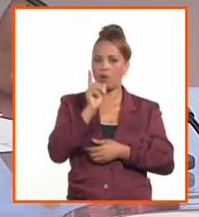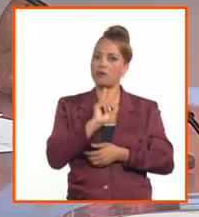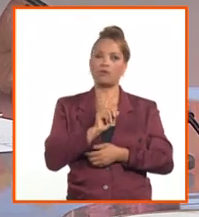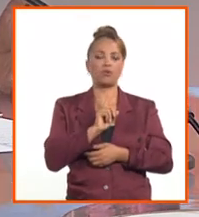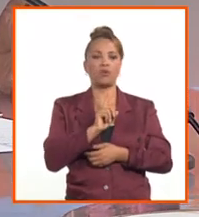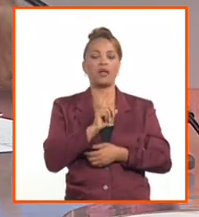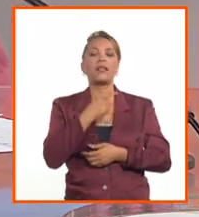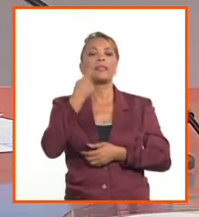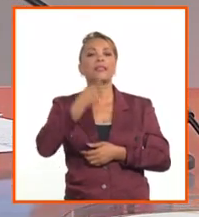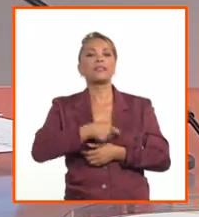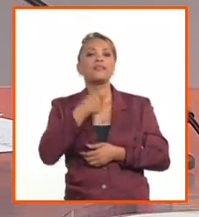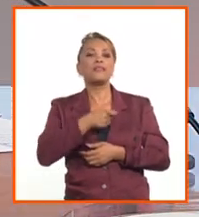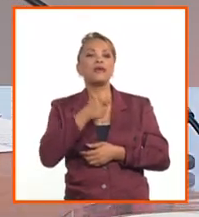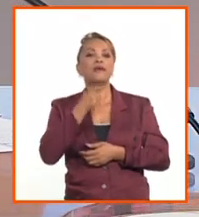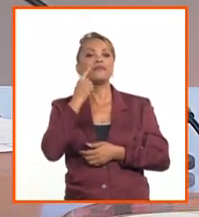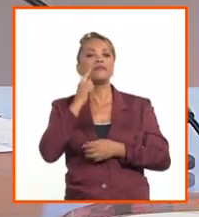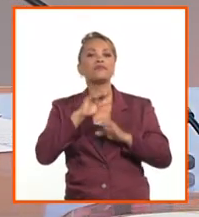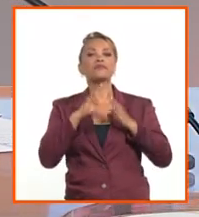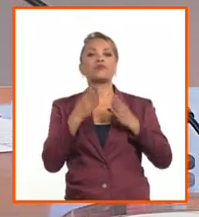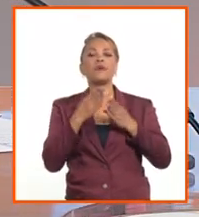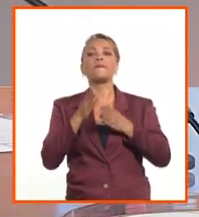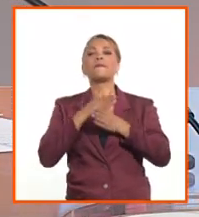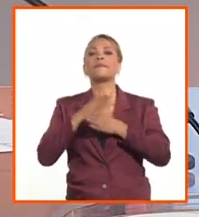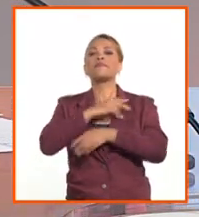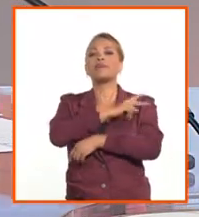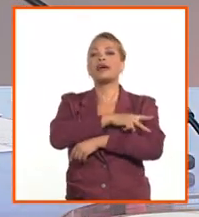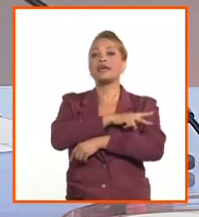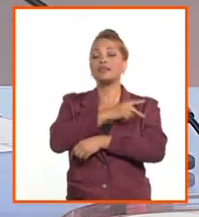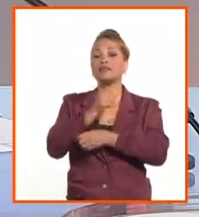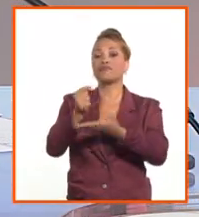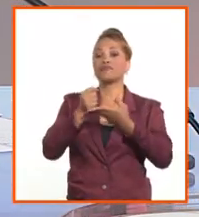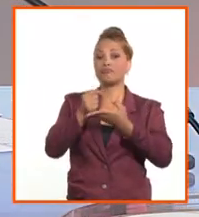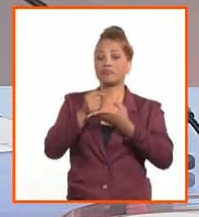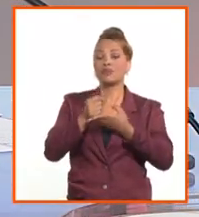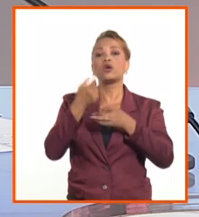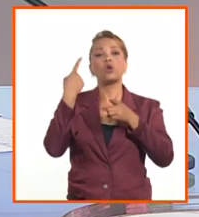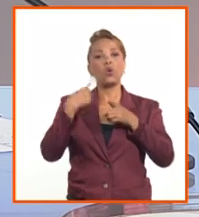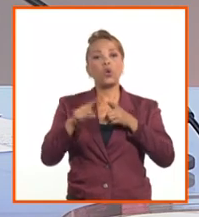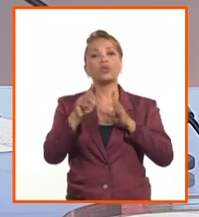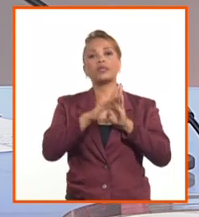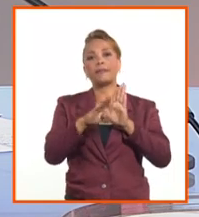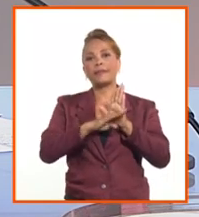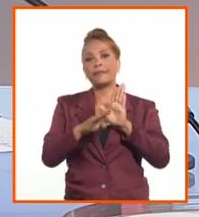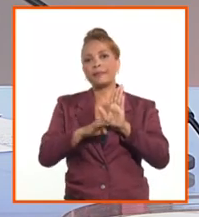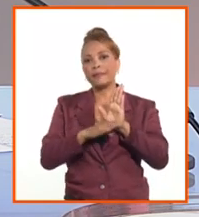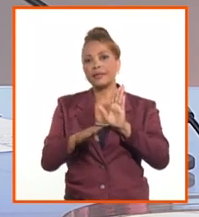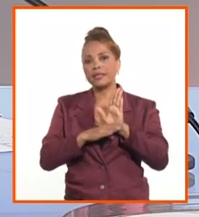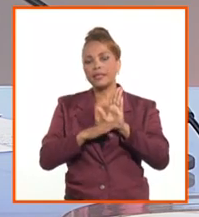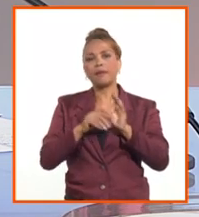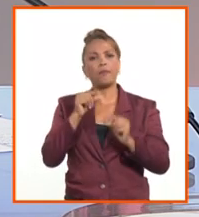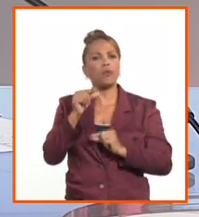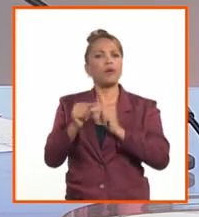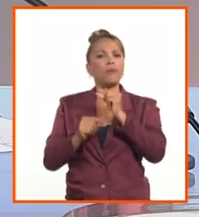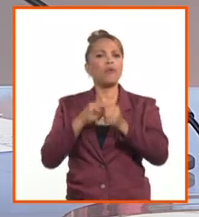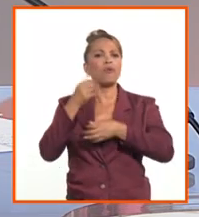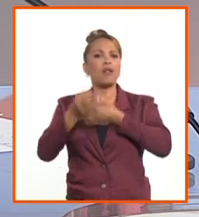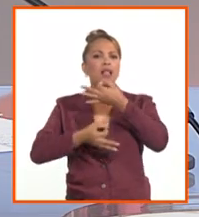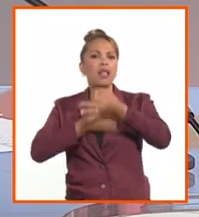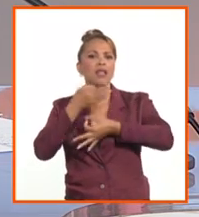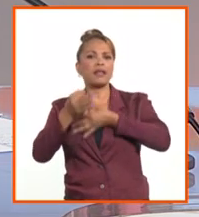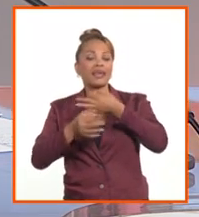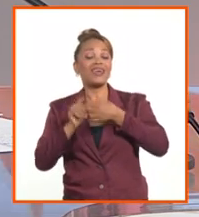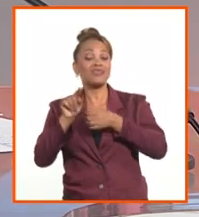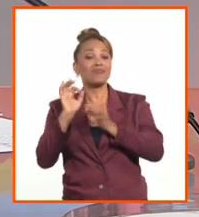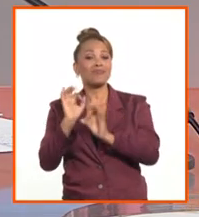fundamentos y con lo cual se está trabajando en otras medidas que posteriormente se irán explicando que van a permitir